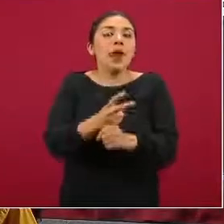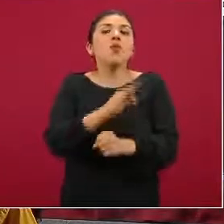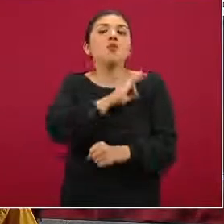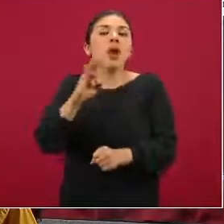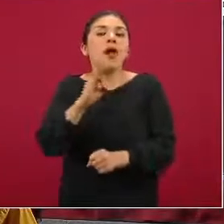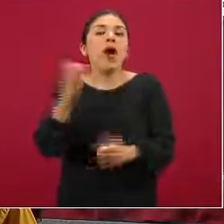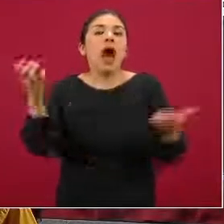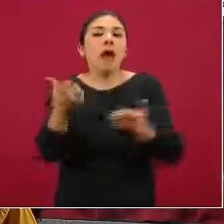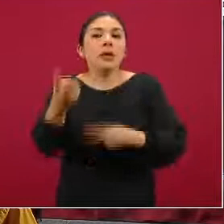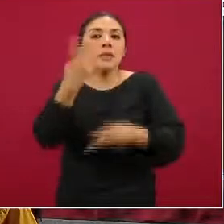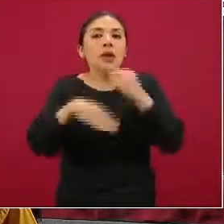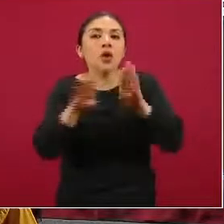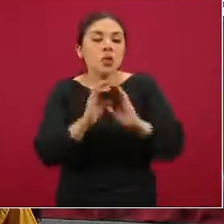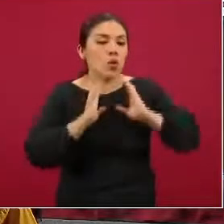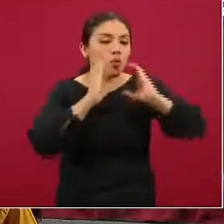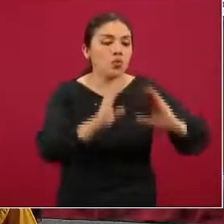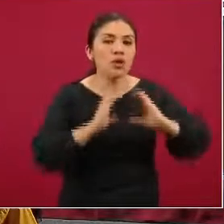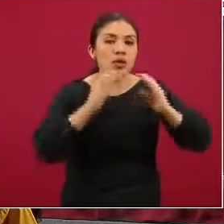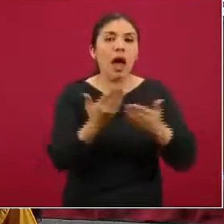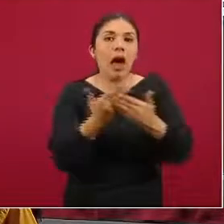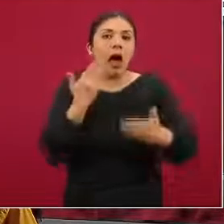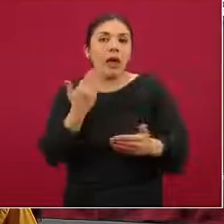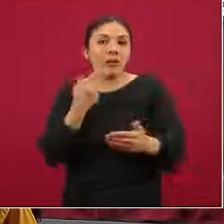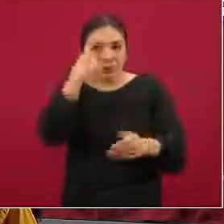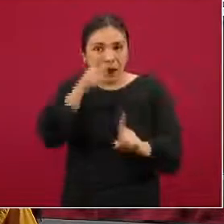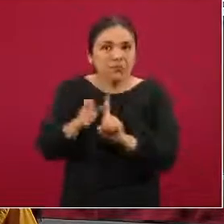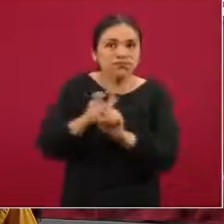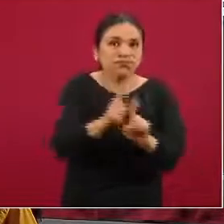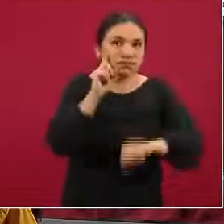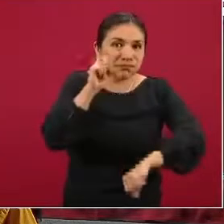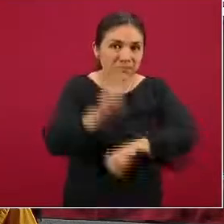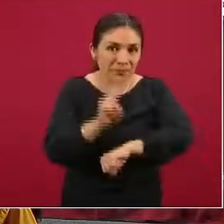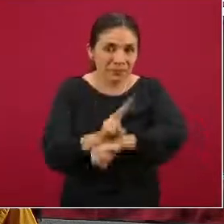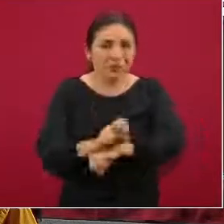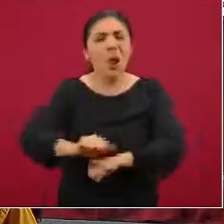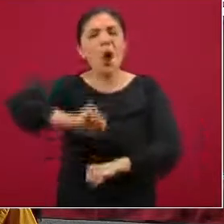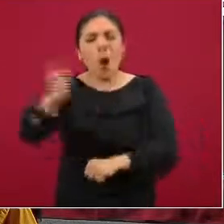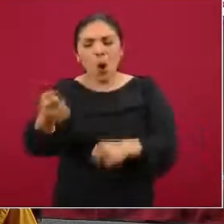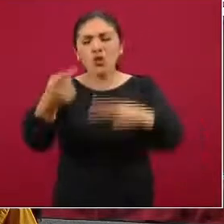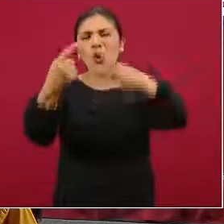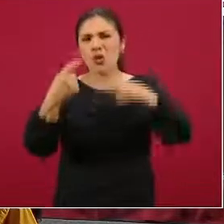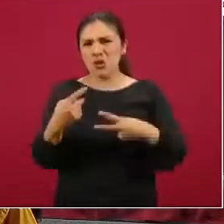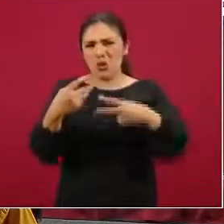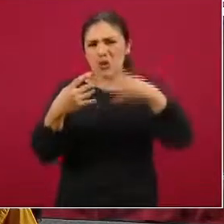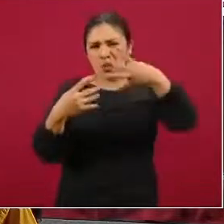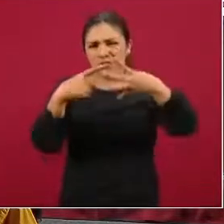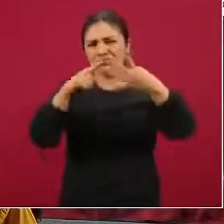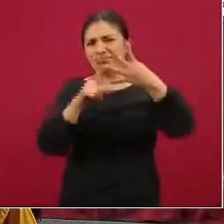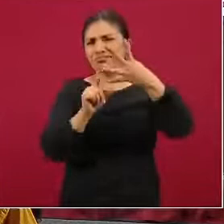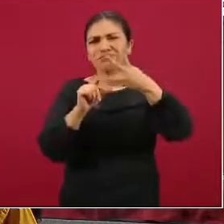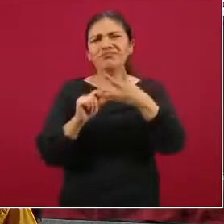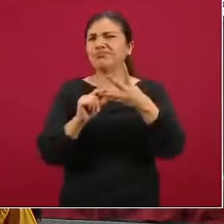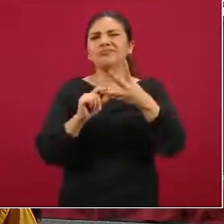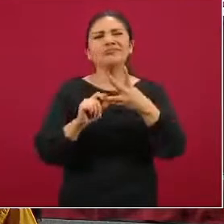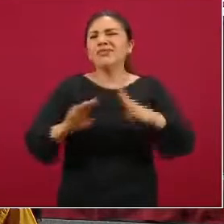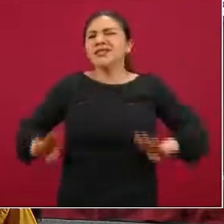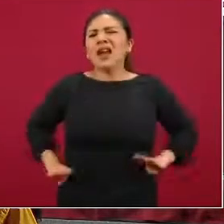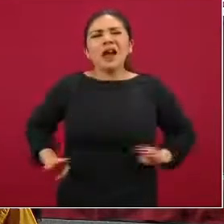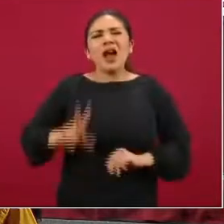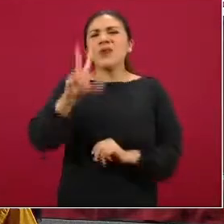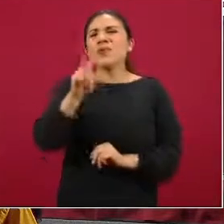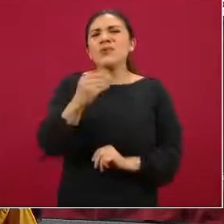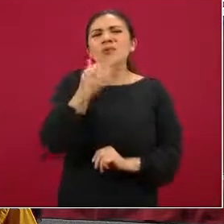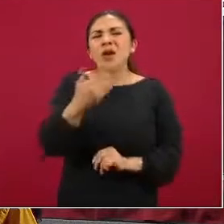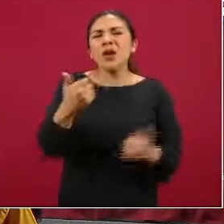nos permiten generar las mejores medidas de respuesta y contención. No así las pruebas serológicas, ni las que se toman